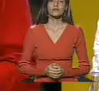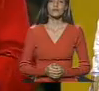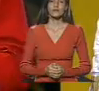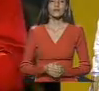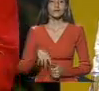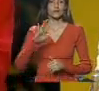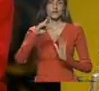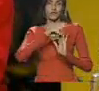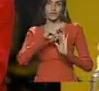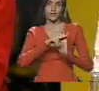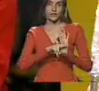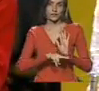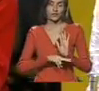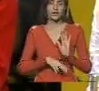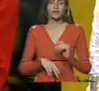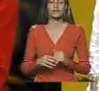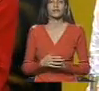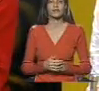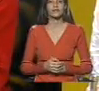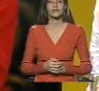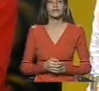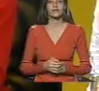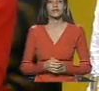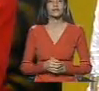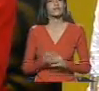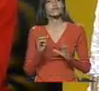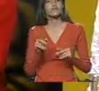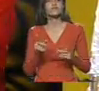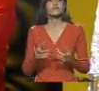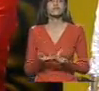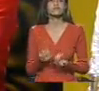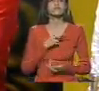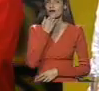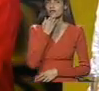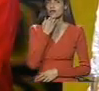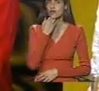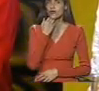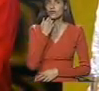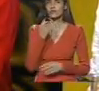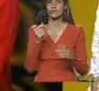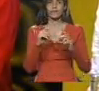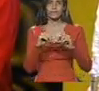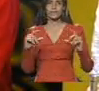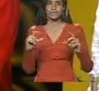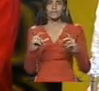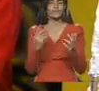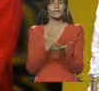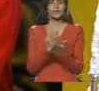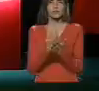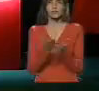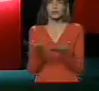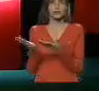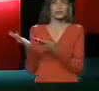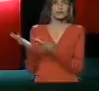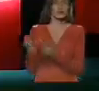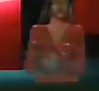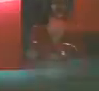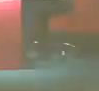Esas cinco líneas, bueno, vamos a antes de la colectilla que ustedes siempre tienen allí.